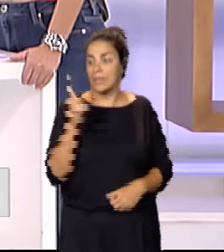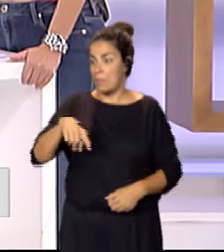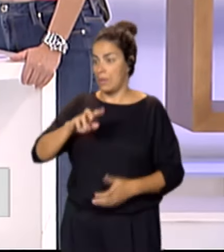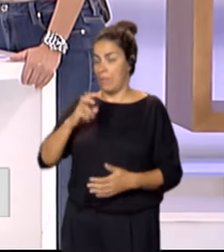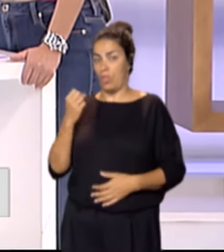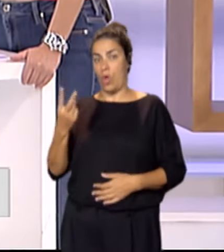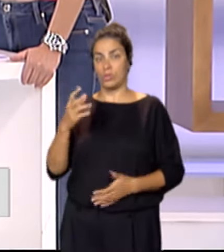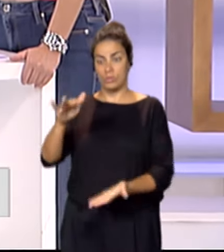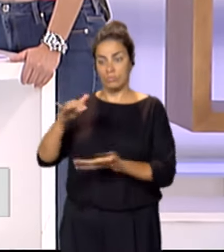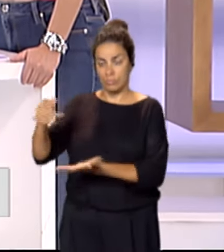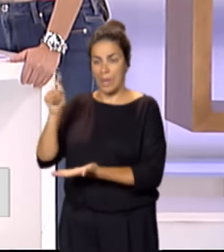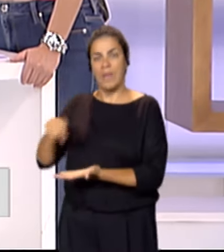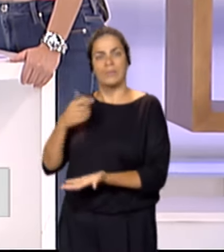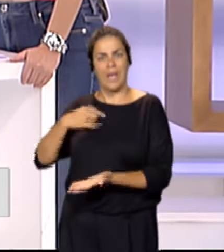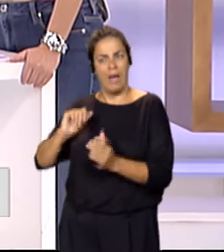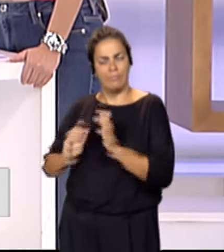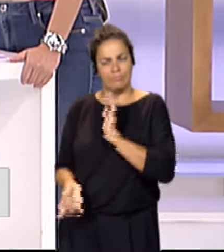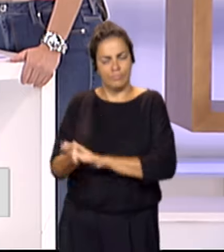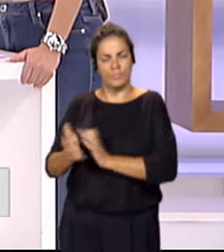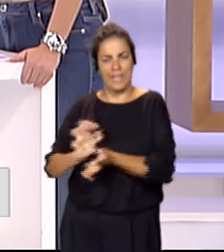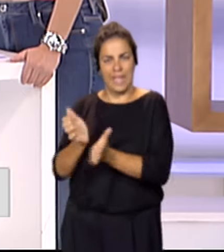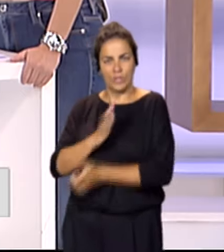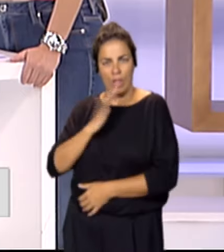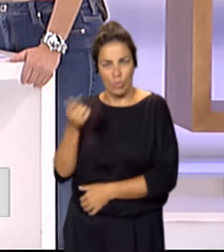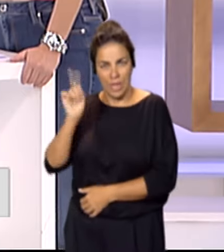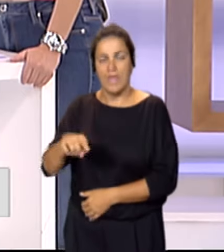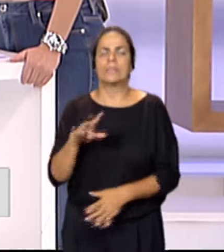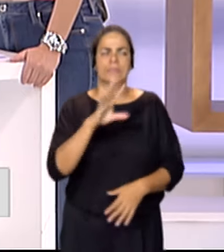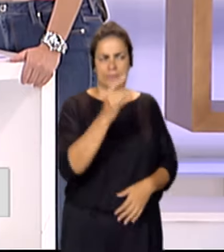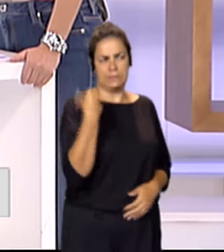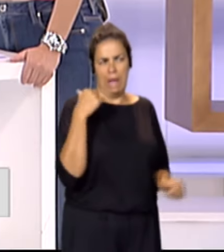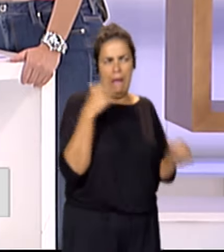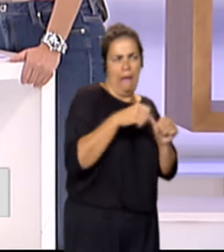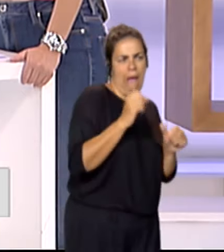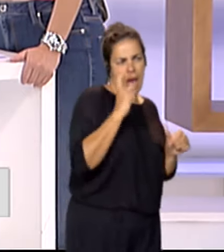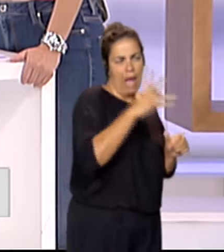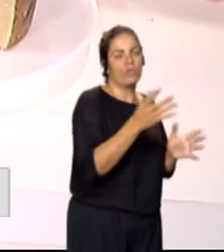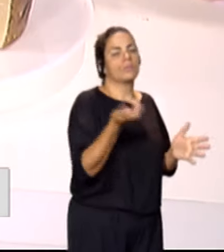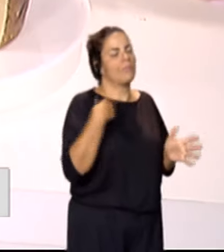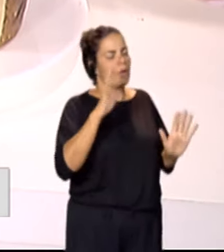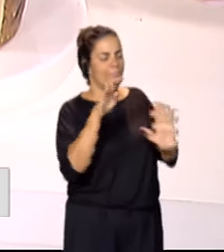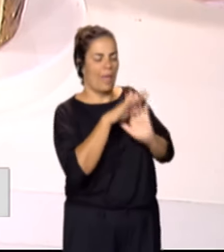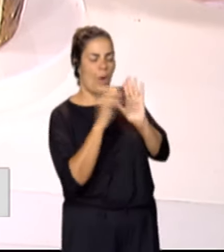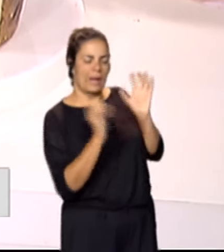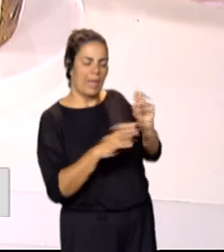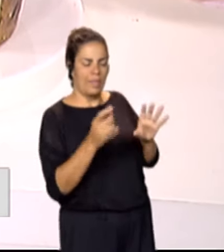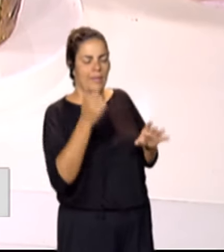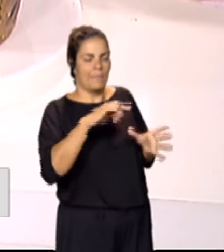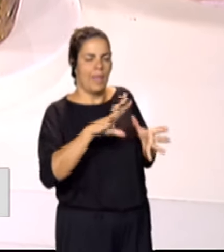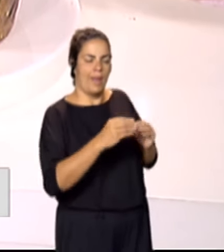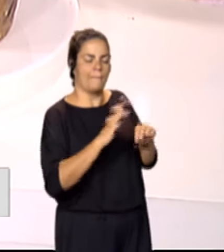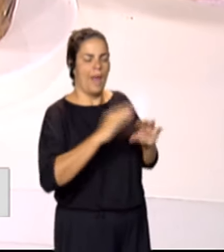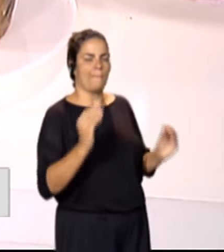queso azul también. Sí, llevamos con el queso azul un par de años, estamos mejorando la receta también, estamos